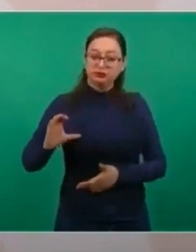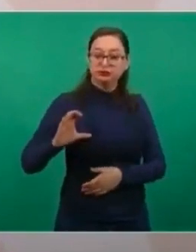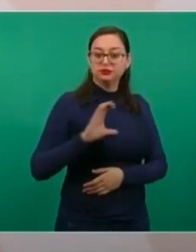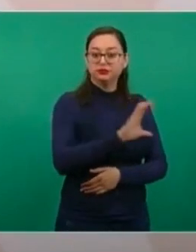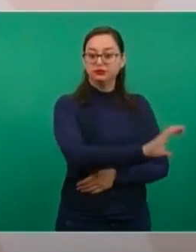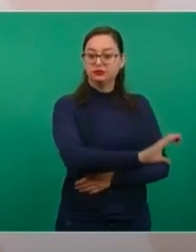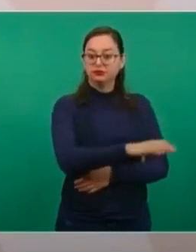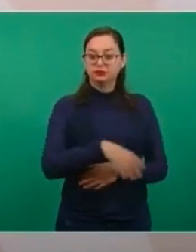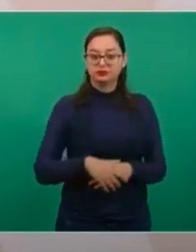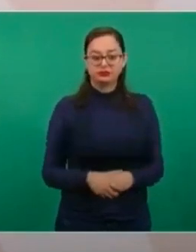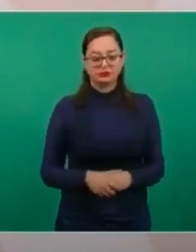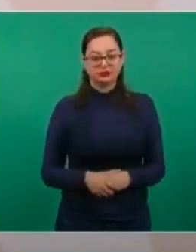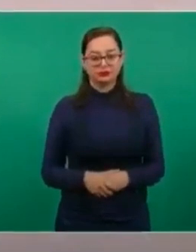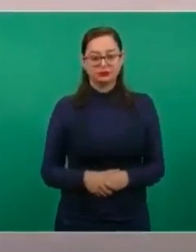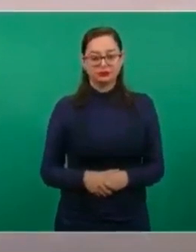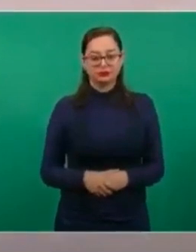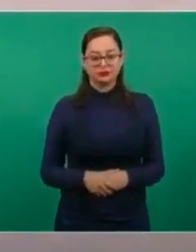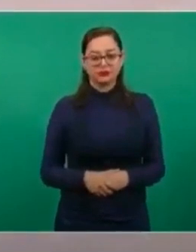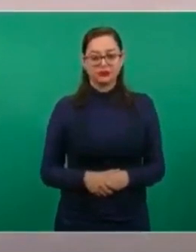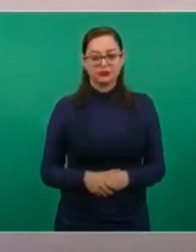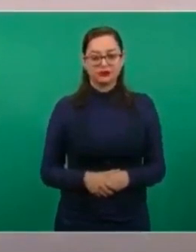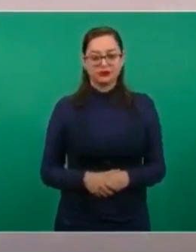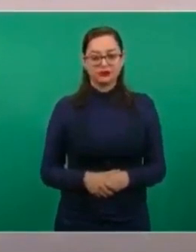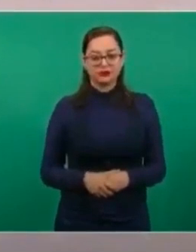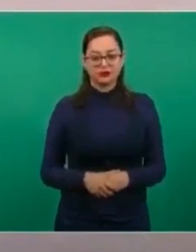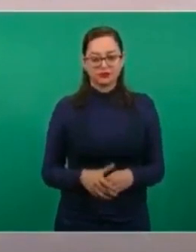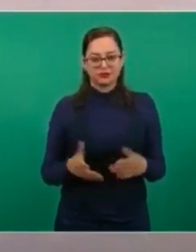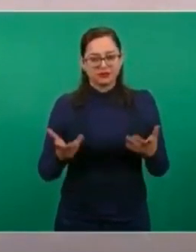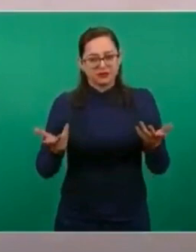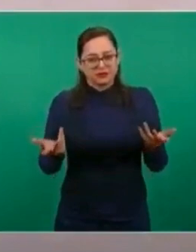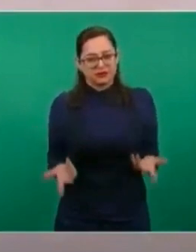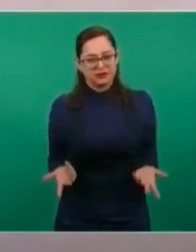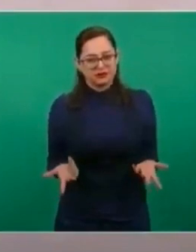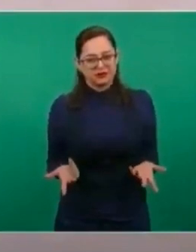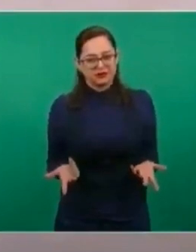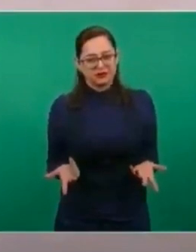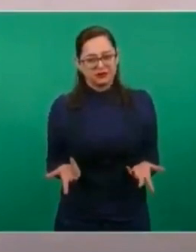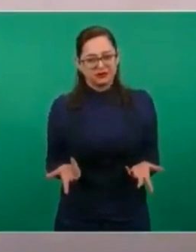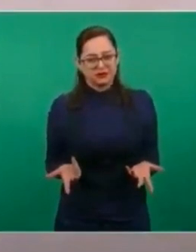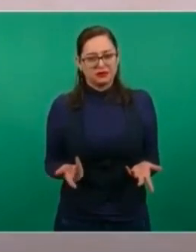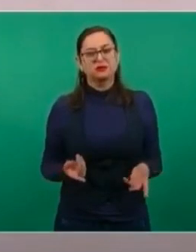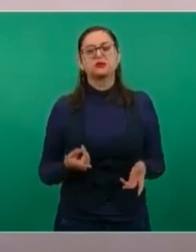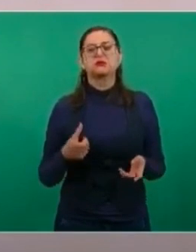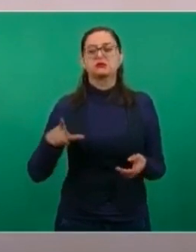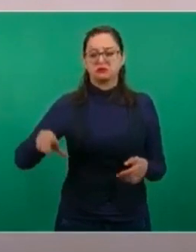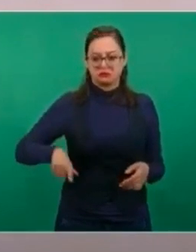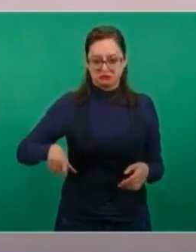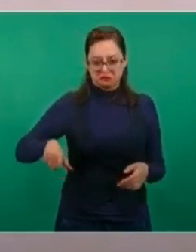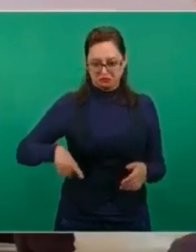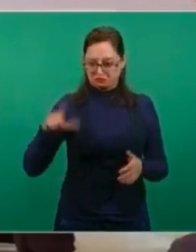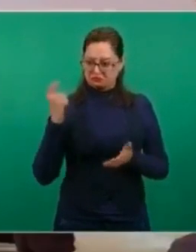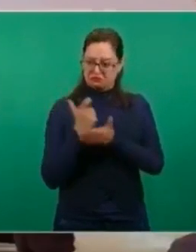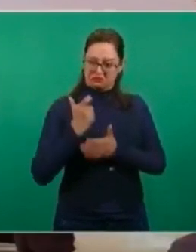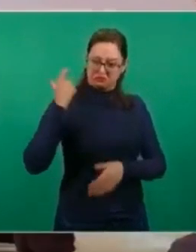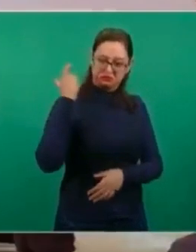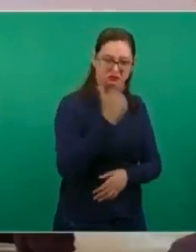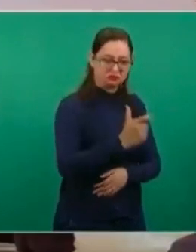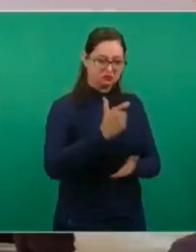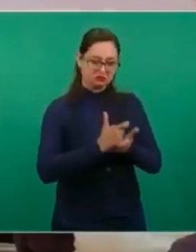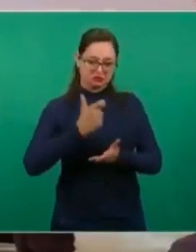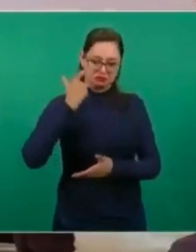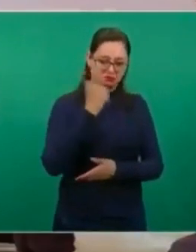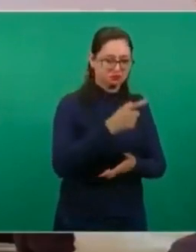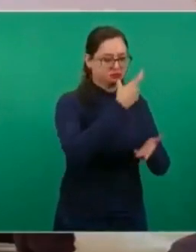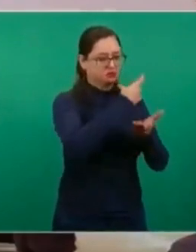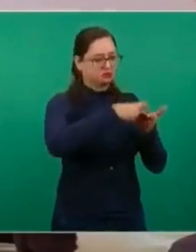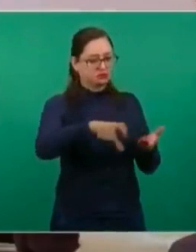Además de tener asegurada la venta en grandes cantidades